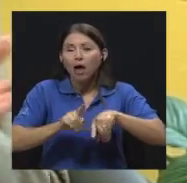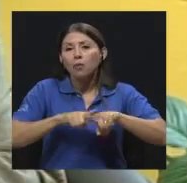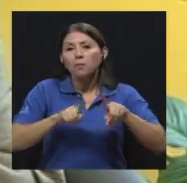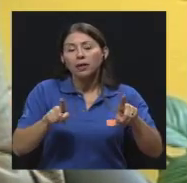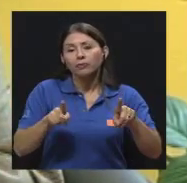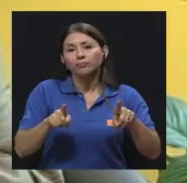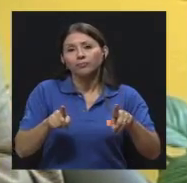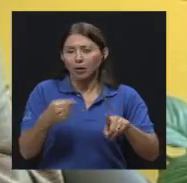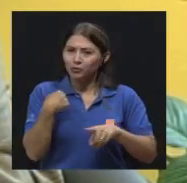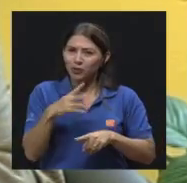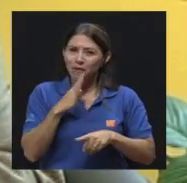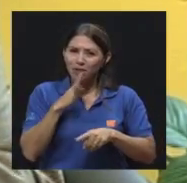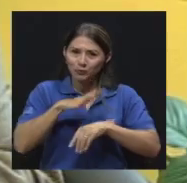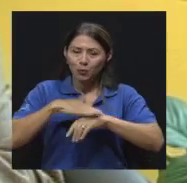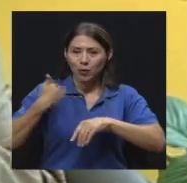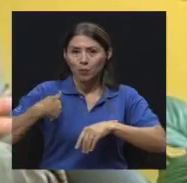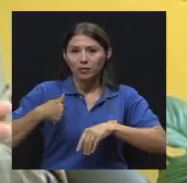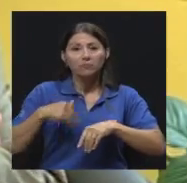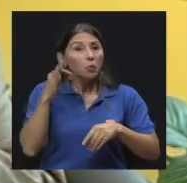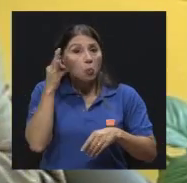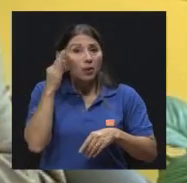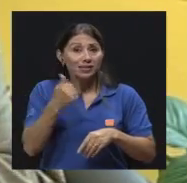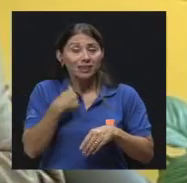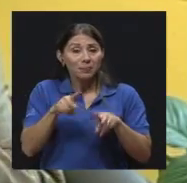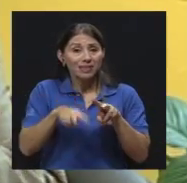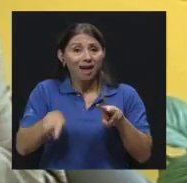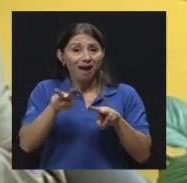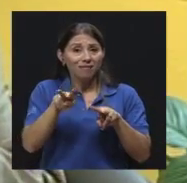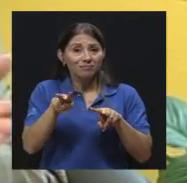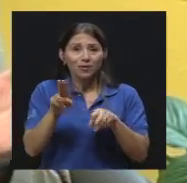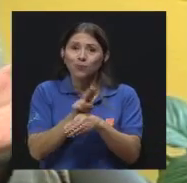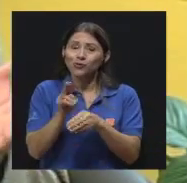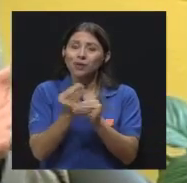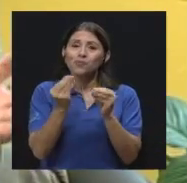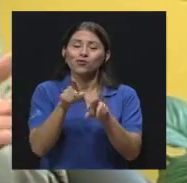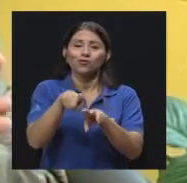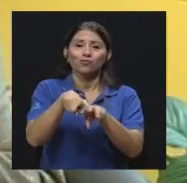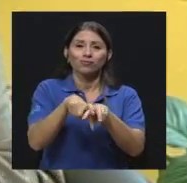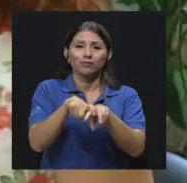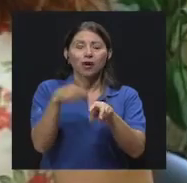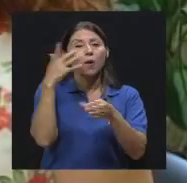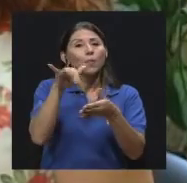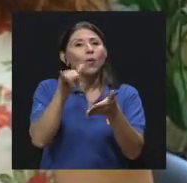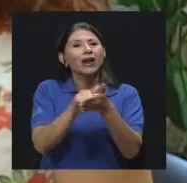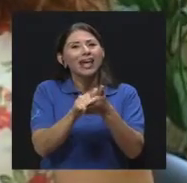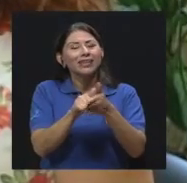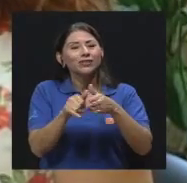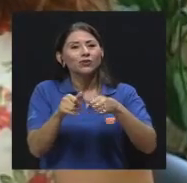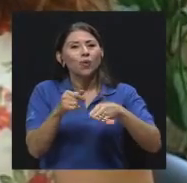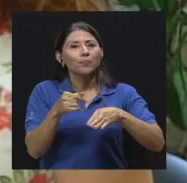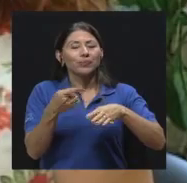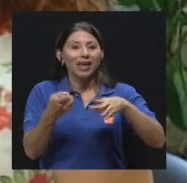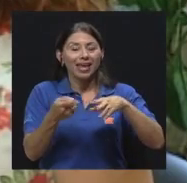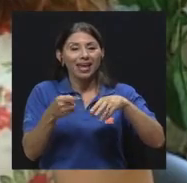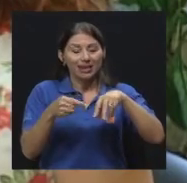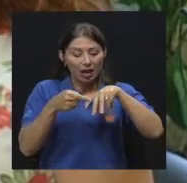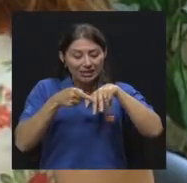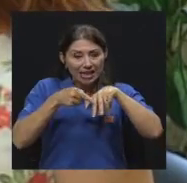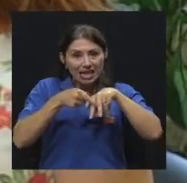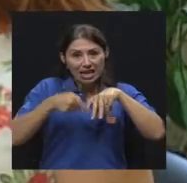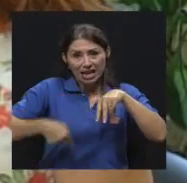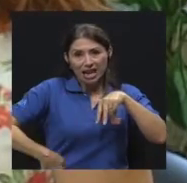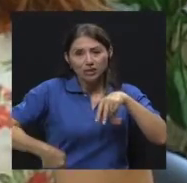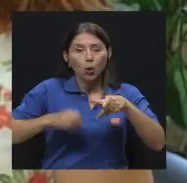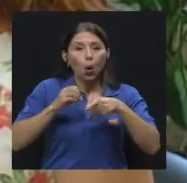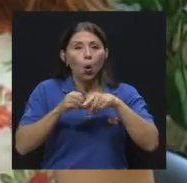me refiero mucho a los hombres. Las mujeres tienen esa ventaja, que usan mucho, por eso las tiñas de los pies ingles no son frecuentes en la